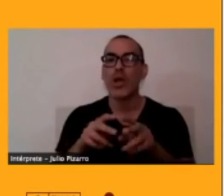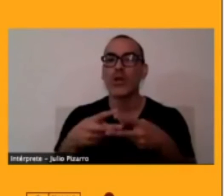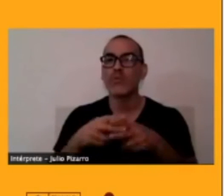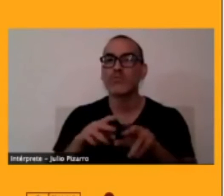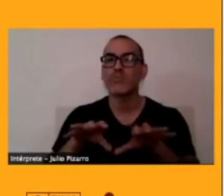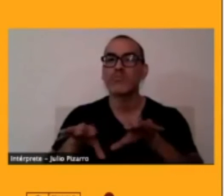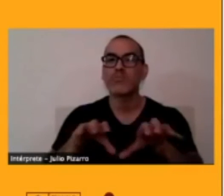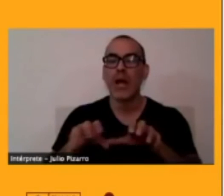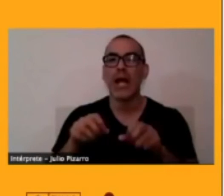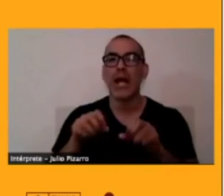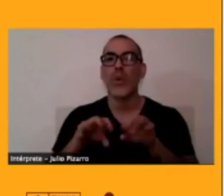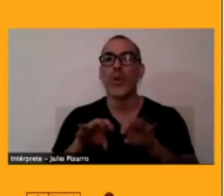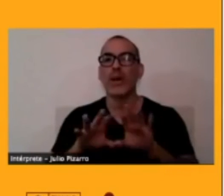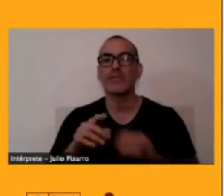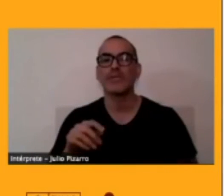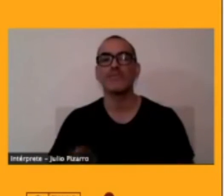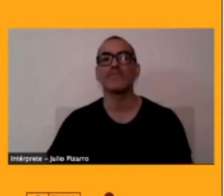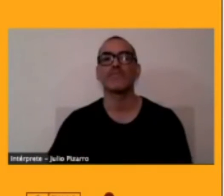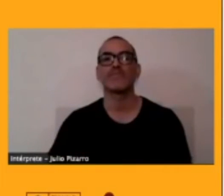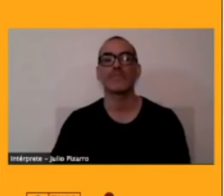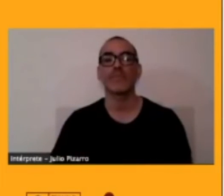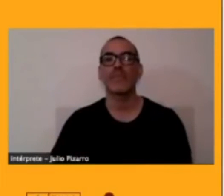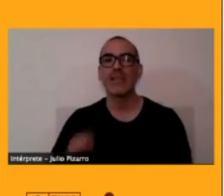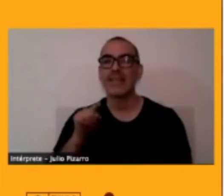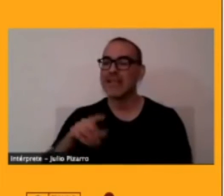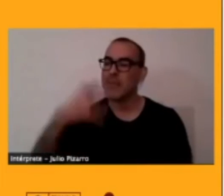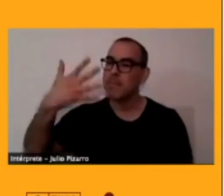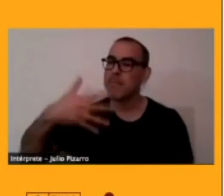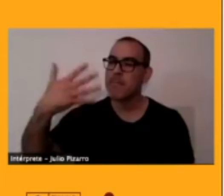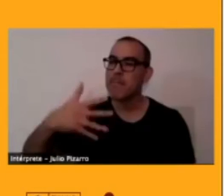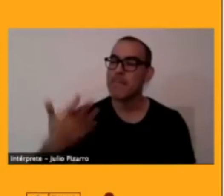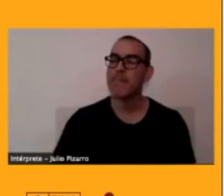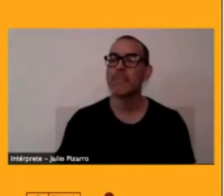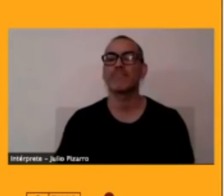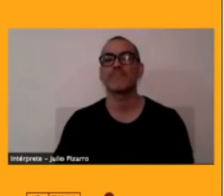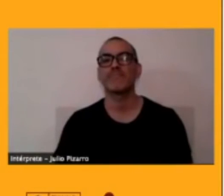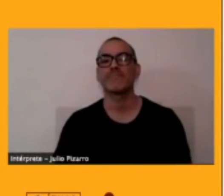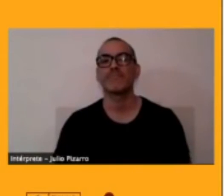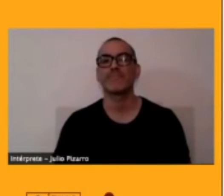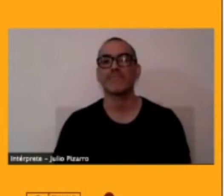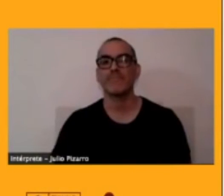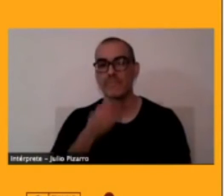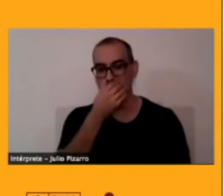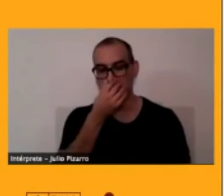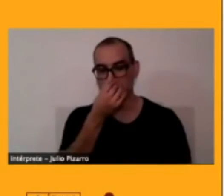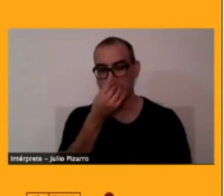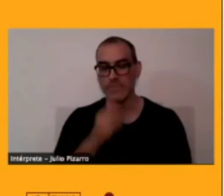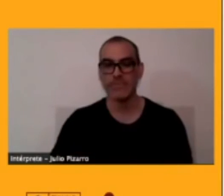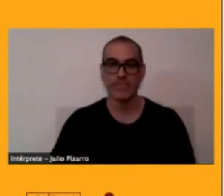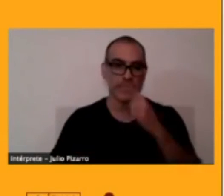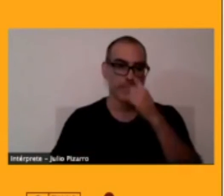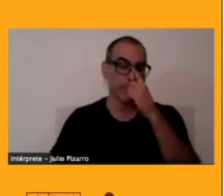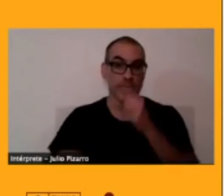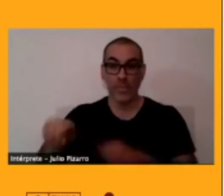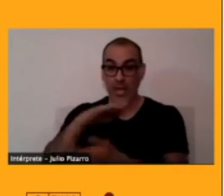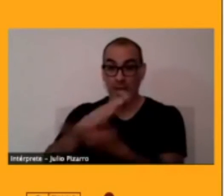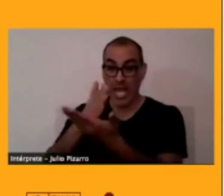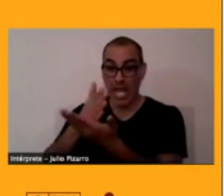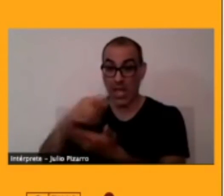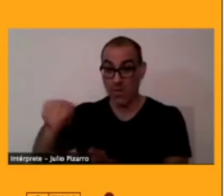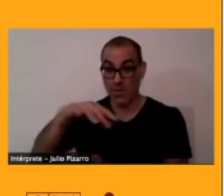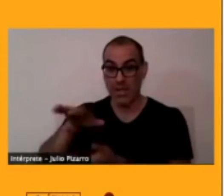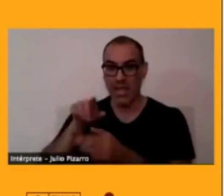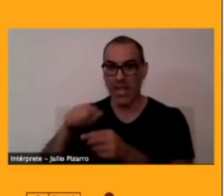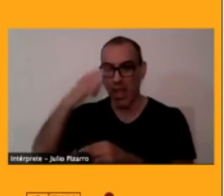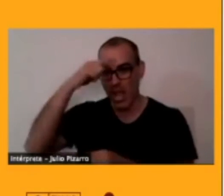muy importante porque se usa en las escuelas tradicionales en Calama y en San